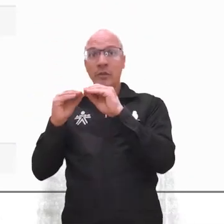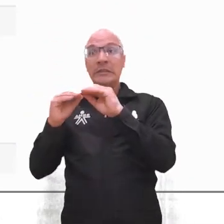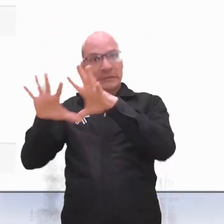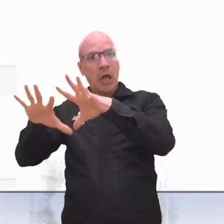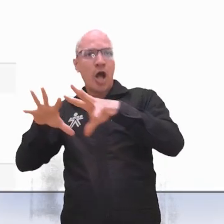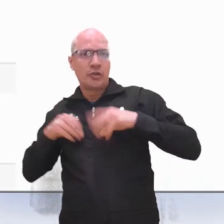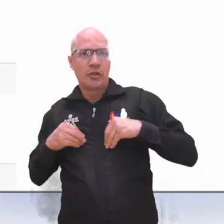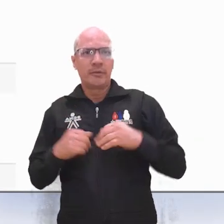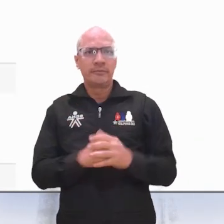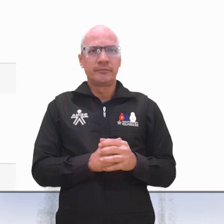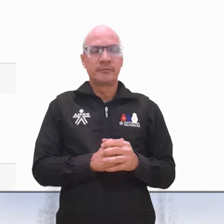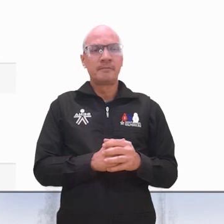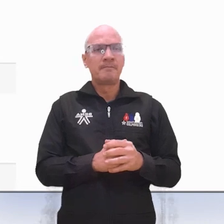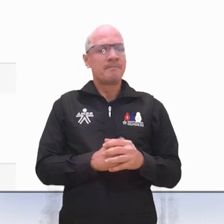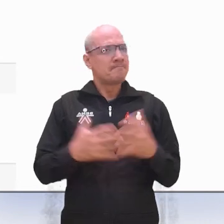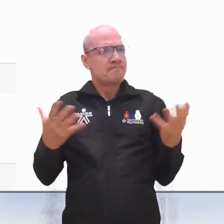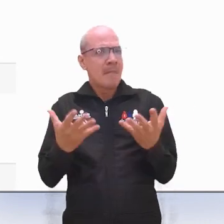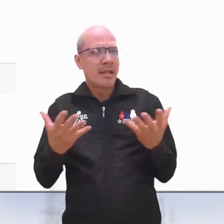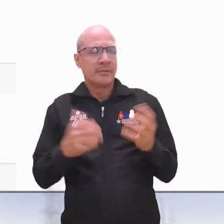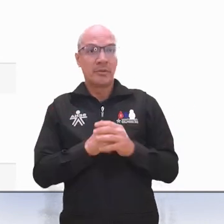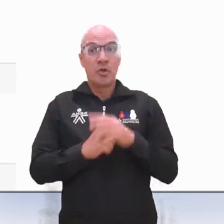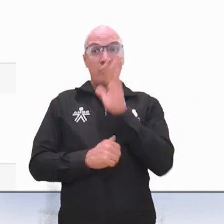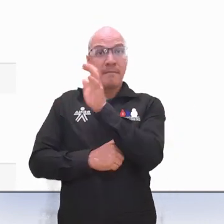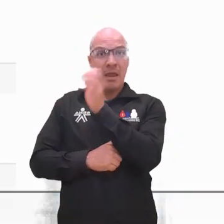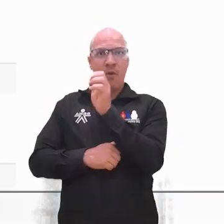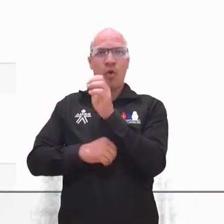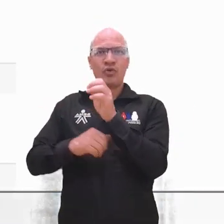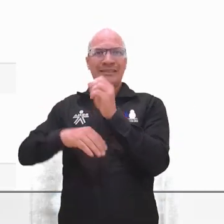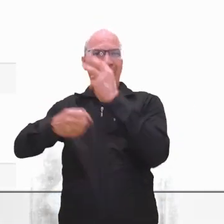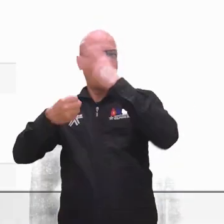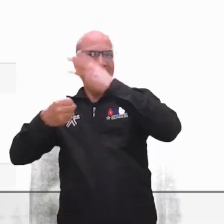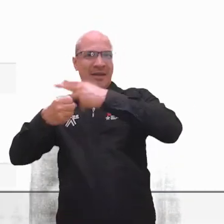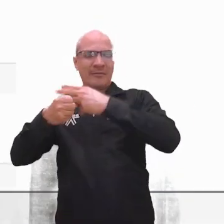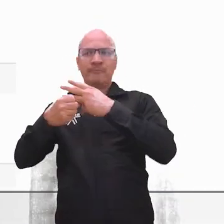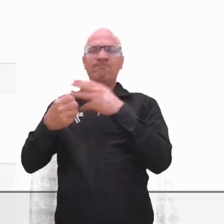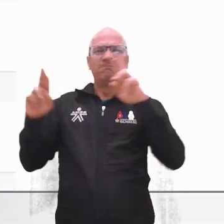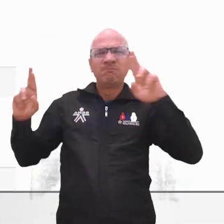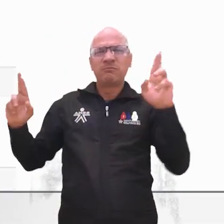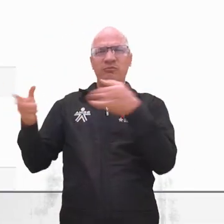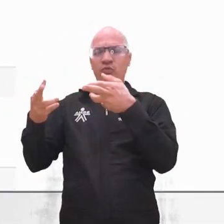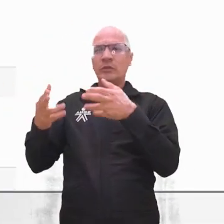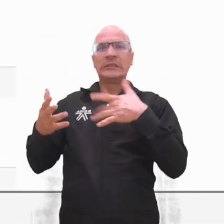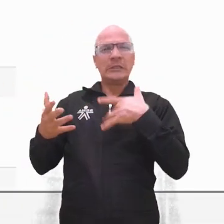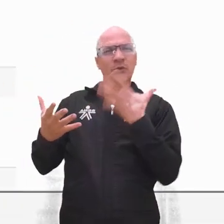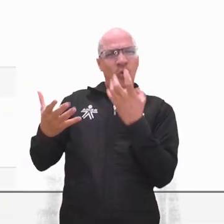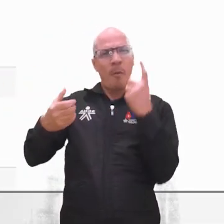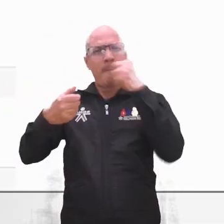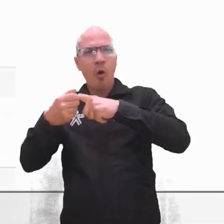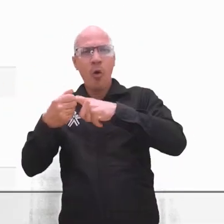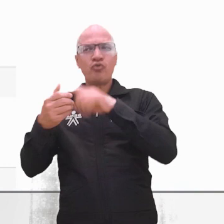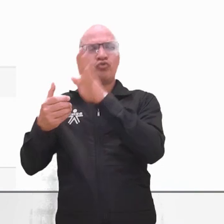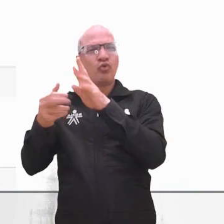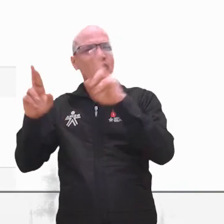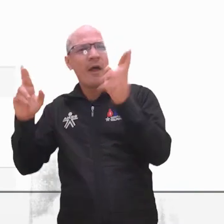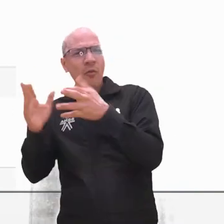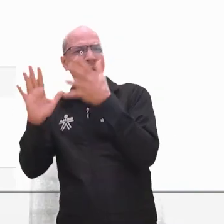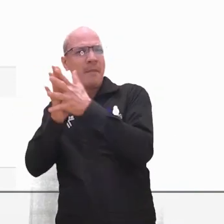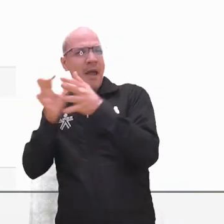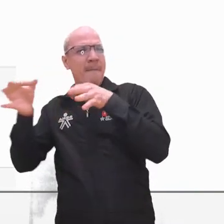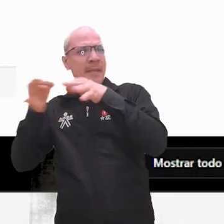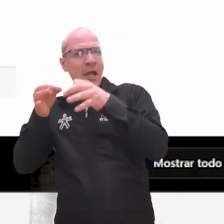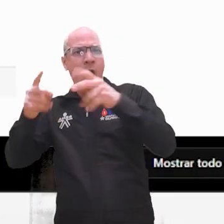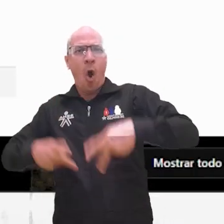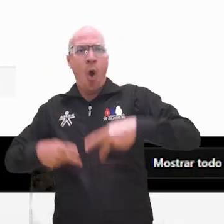perfil. Si estás de acuerdo con el puntaje, puedes seleccionar Aceptar. La plataforma te mostrará el resumen de tu aspiración